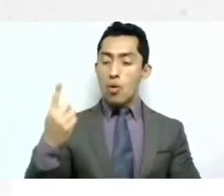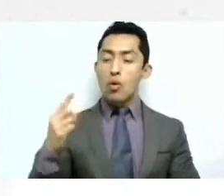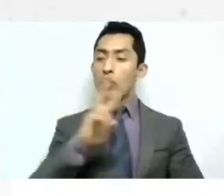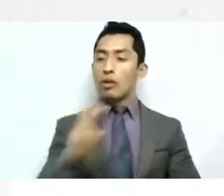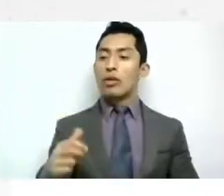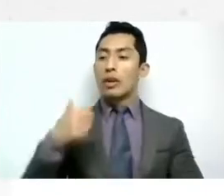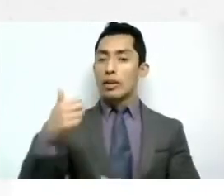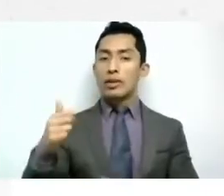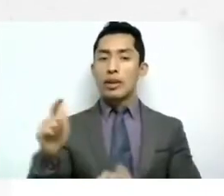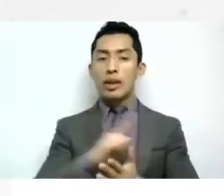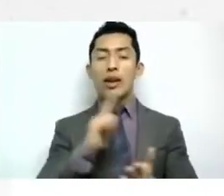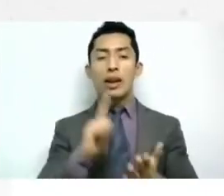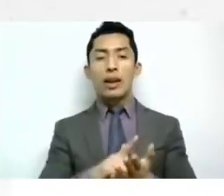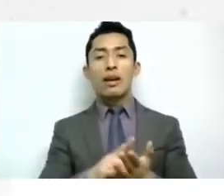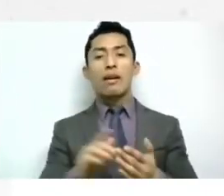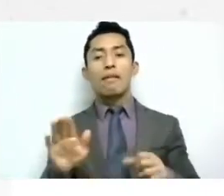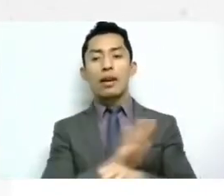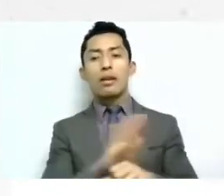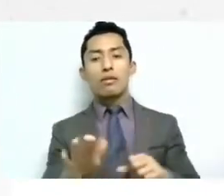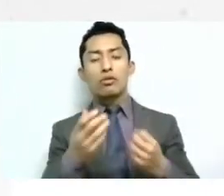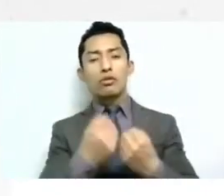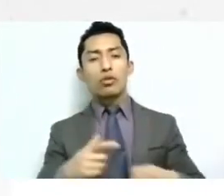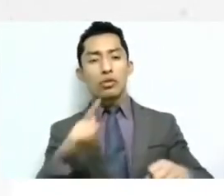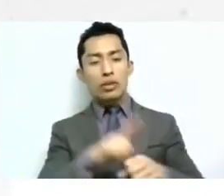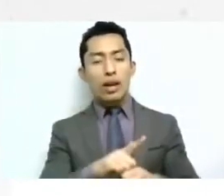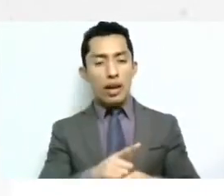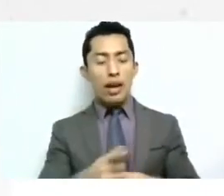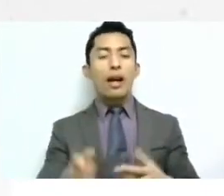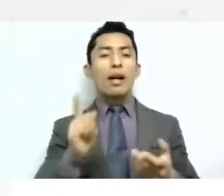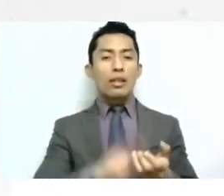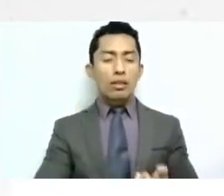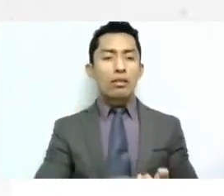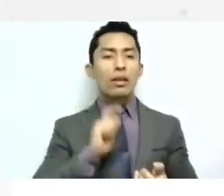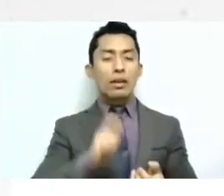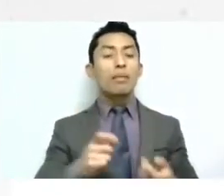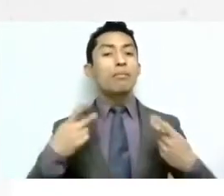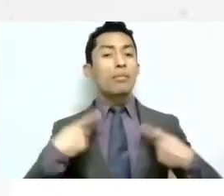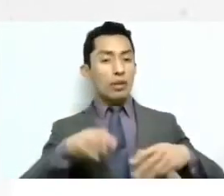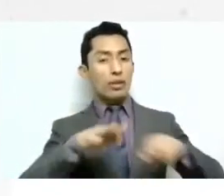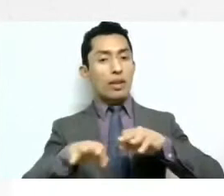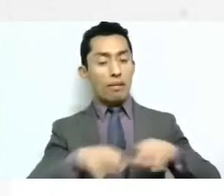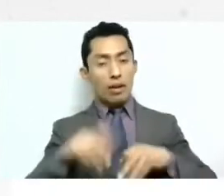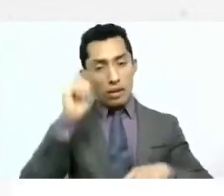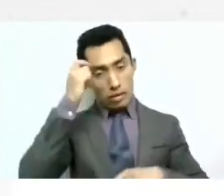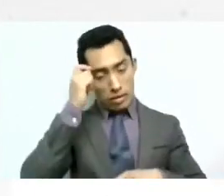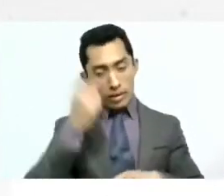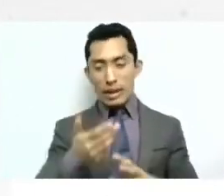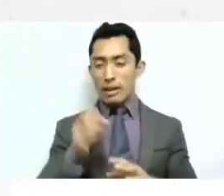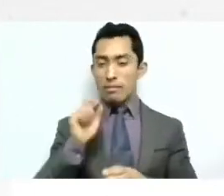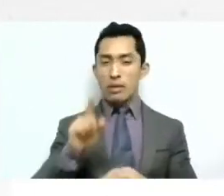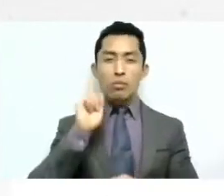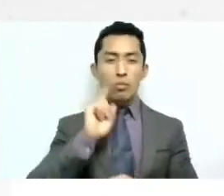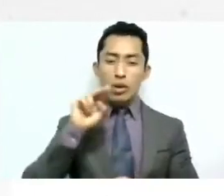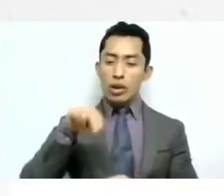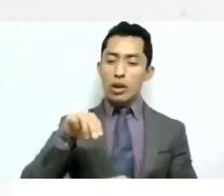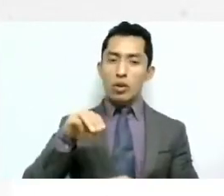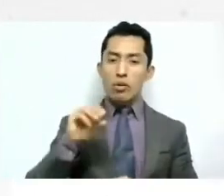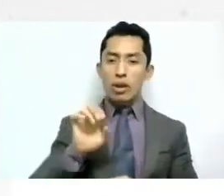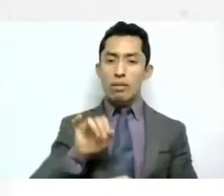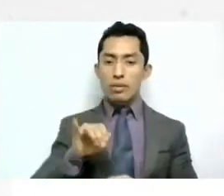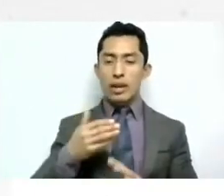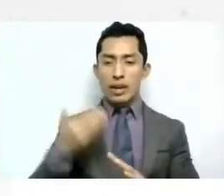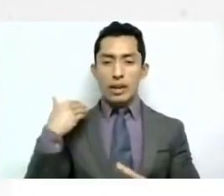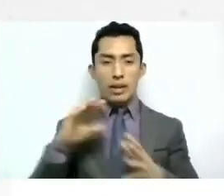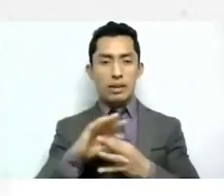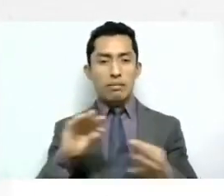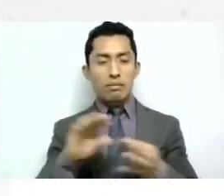ley del seguro social pues ya ponen específico al trabajador como decía Noemí hace rato que en el trabajador no